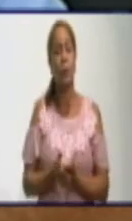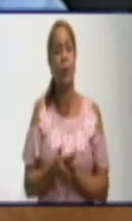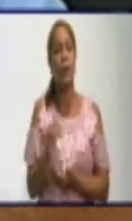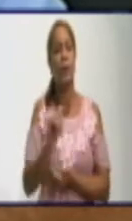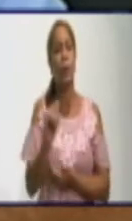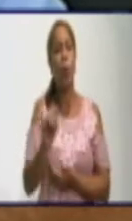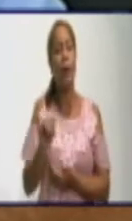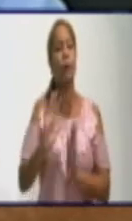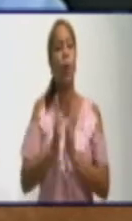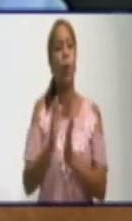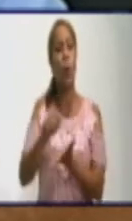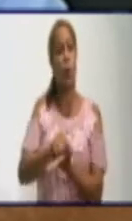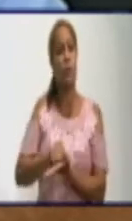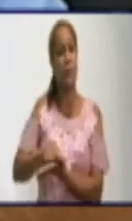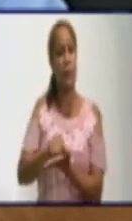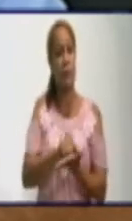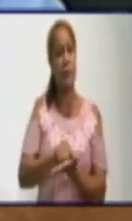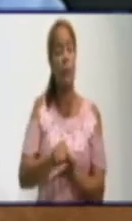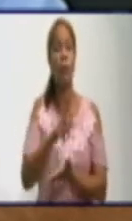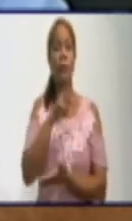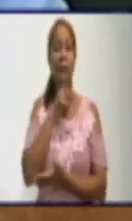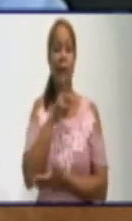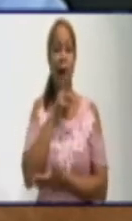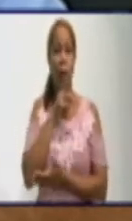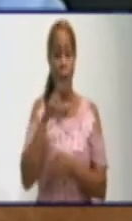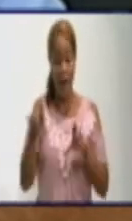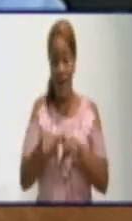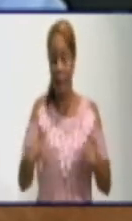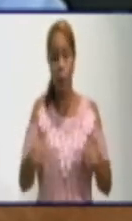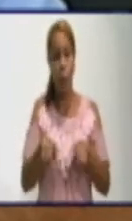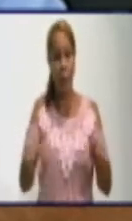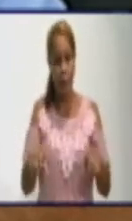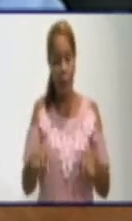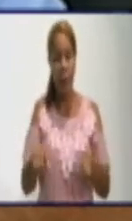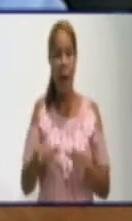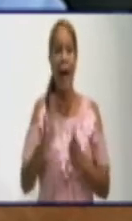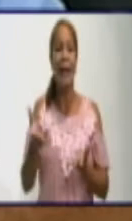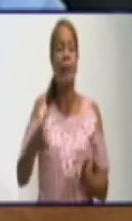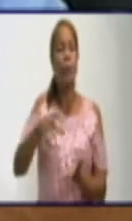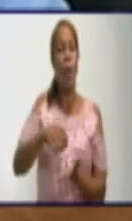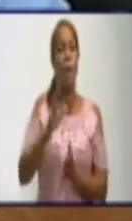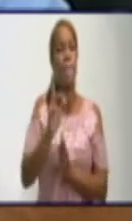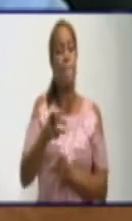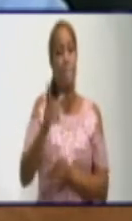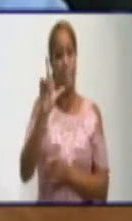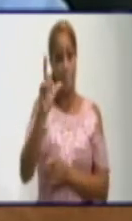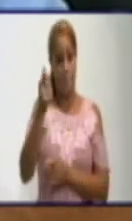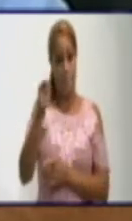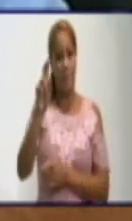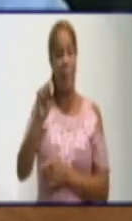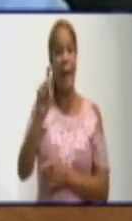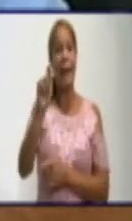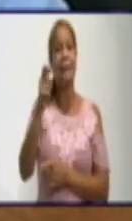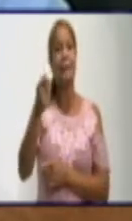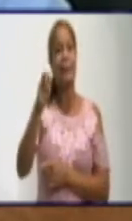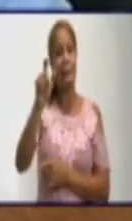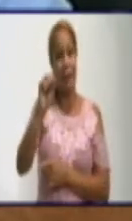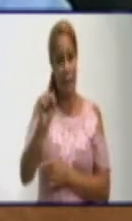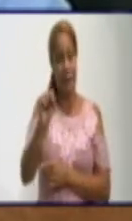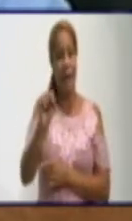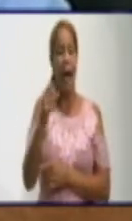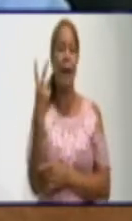abasto que da servicio a las dos plantas potabilizadoras que se encuentran en Ciudad Escolar.